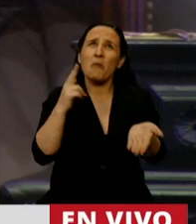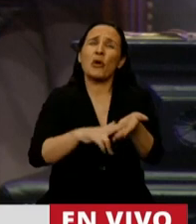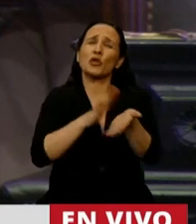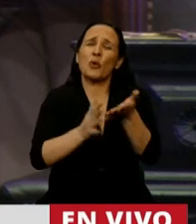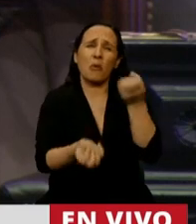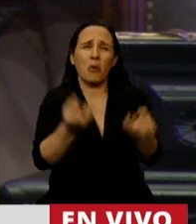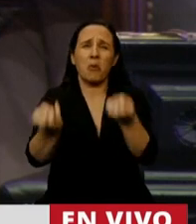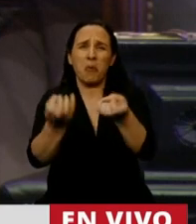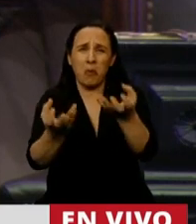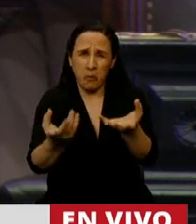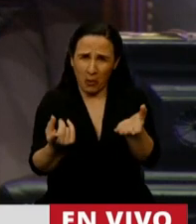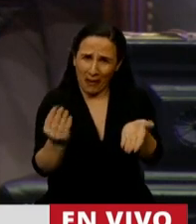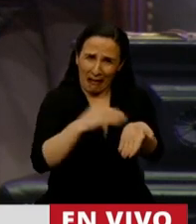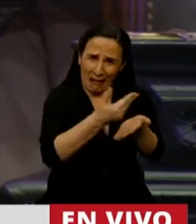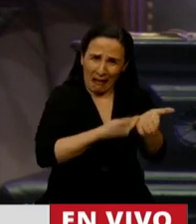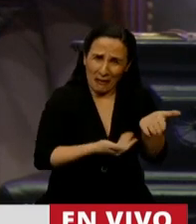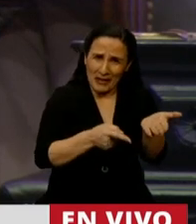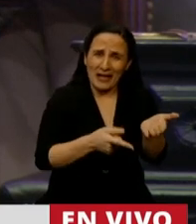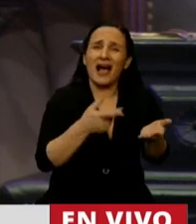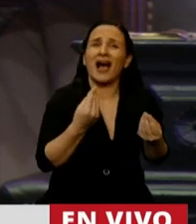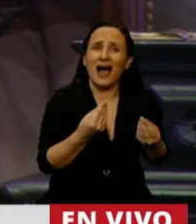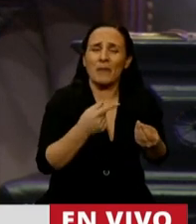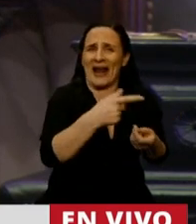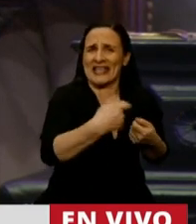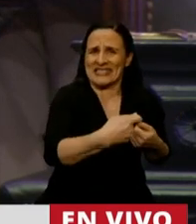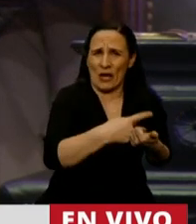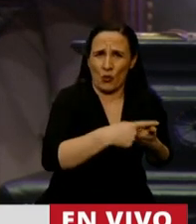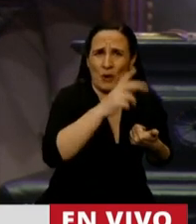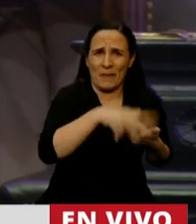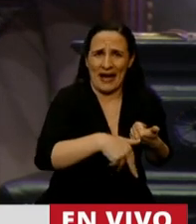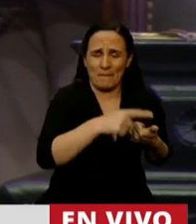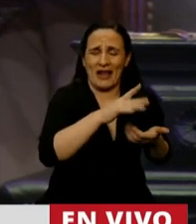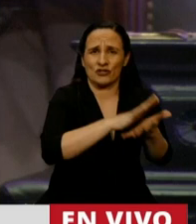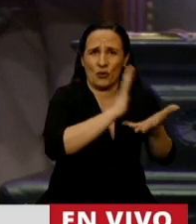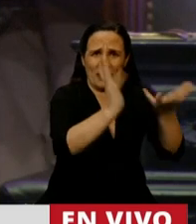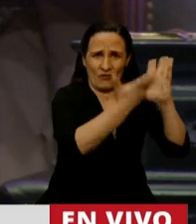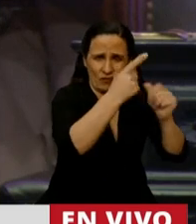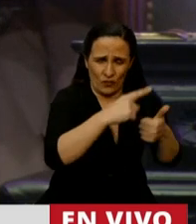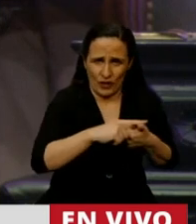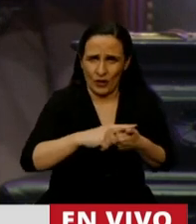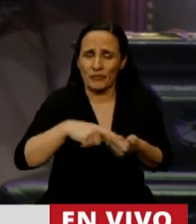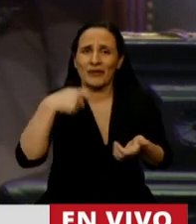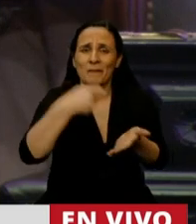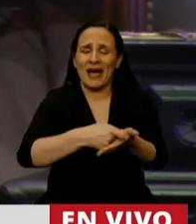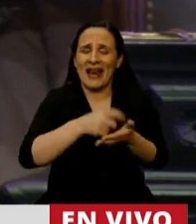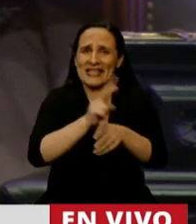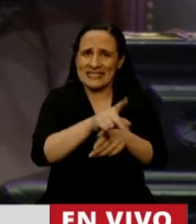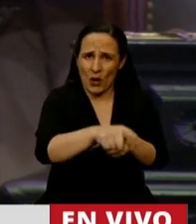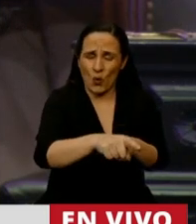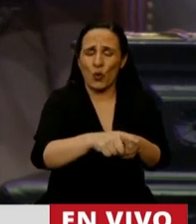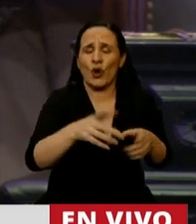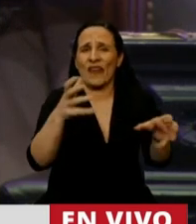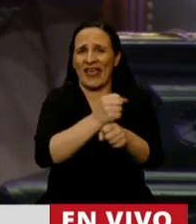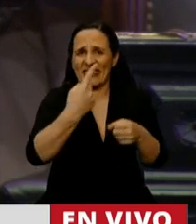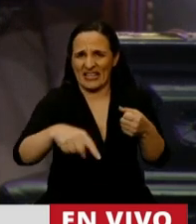nuevos en este proyecto de ley, a las pólizas de seguro para el plan de manejo del fuego, a las pólizas de seguro para el fondo del